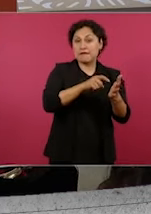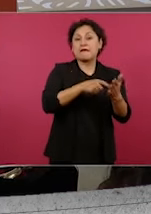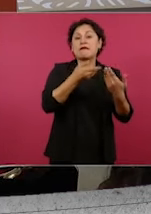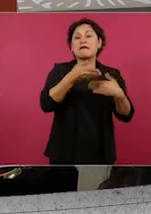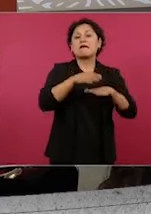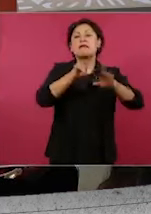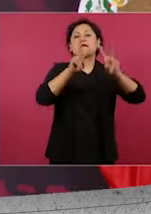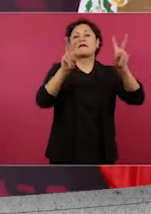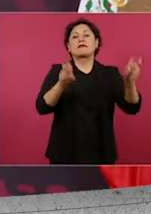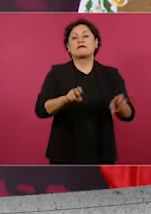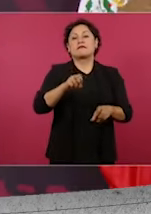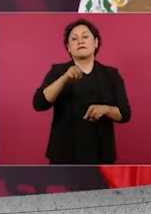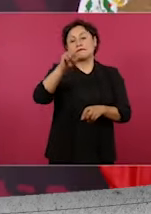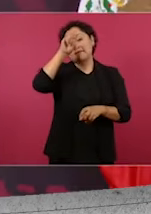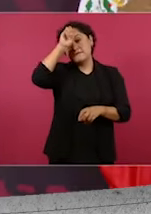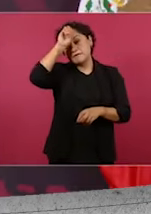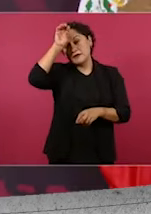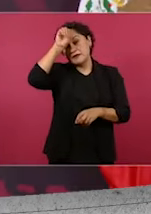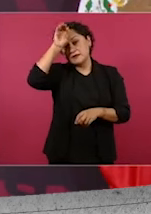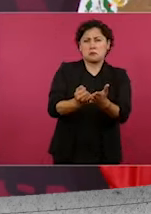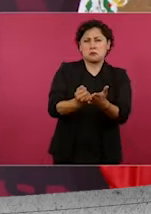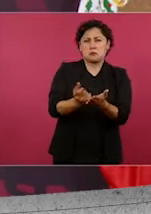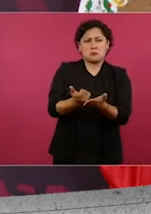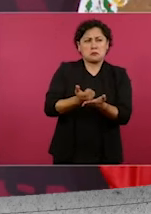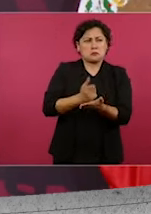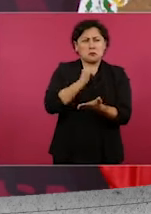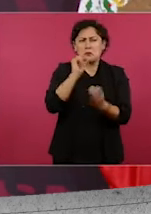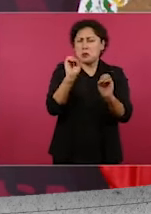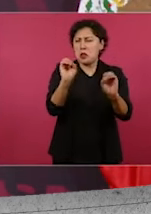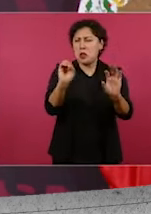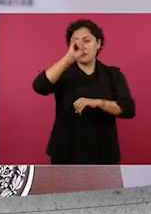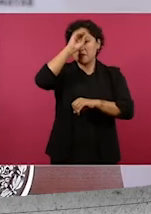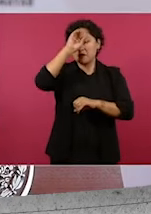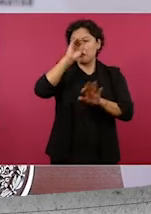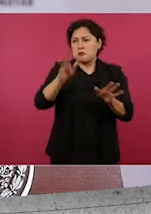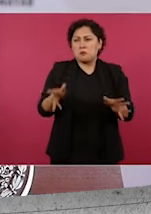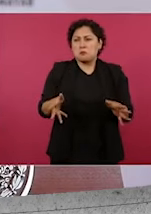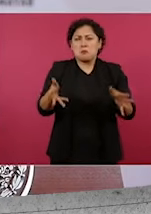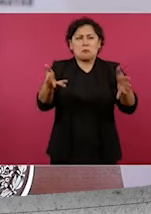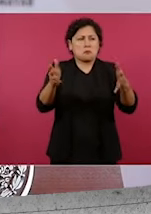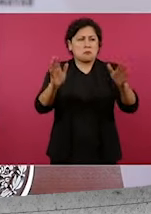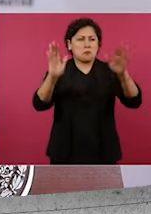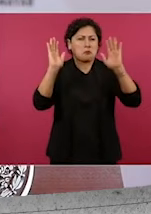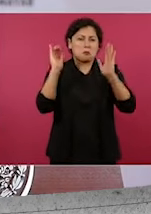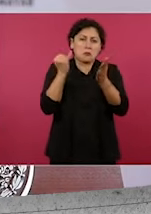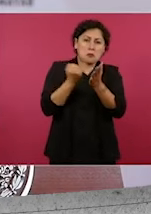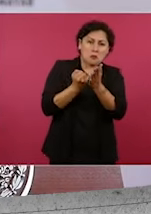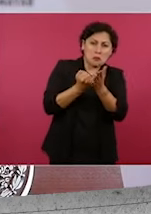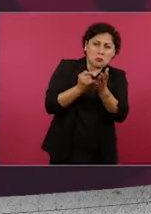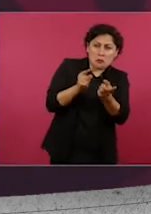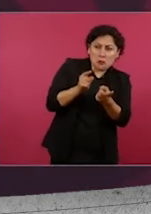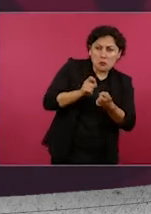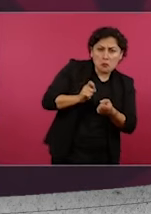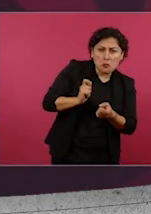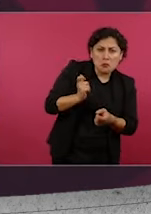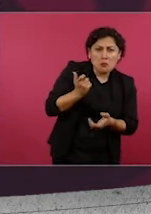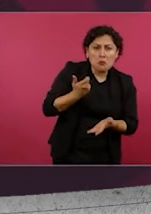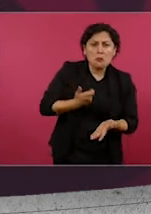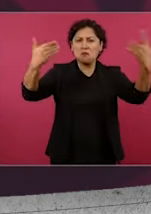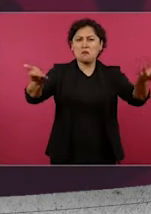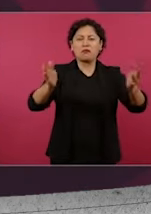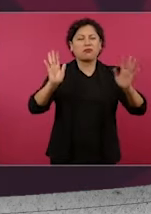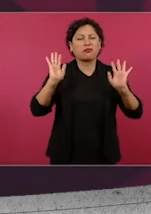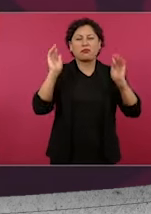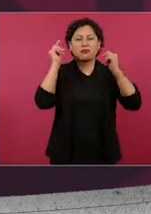y se dejó exento del pago de impuestos a las empresas mineras. No pagaban nada por la extracción de